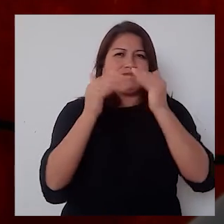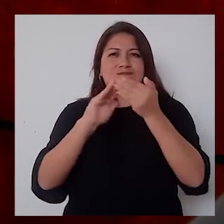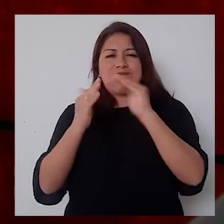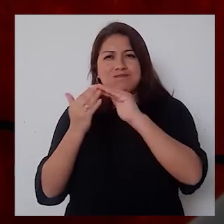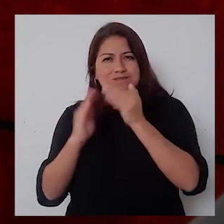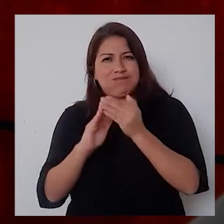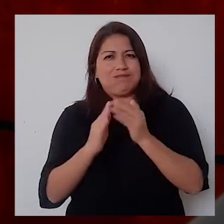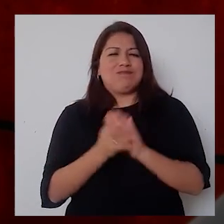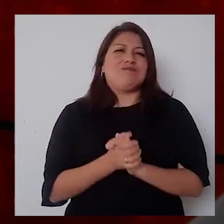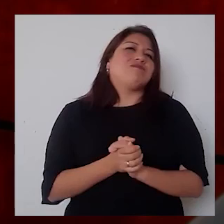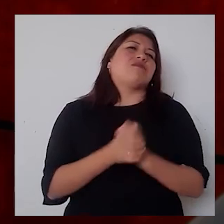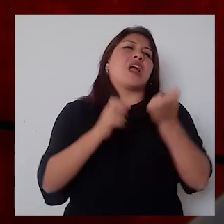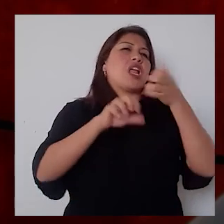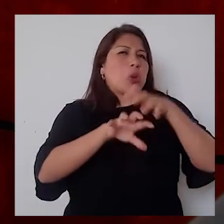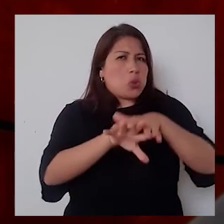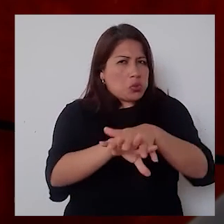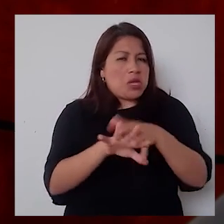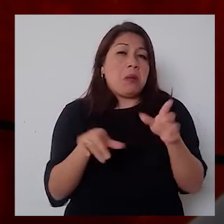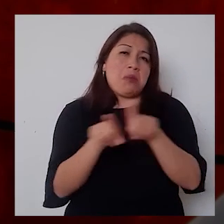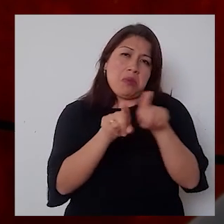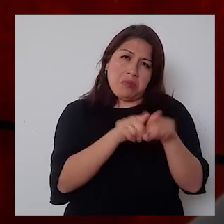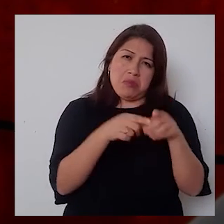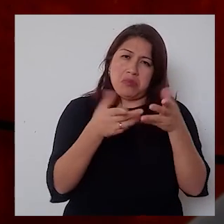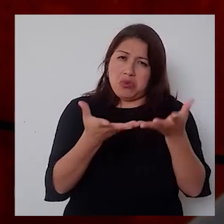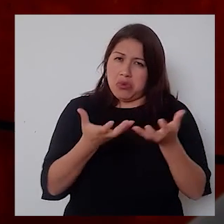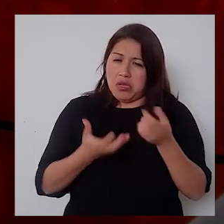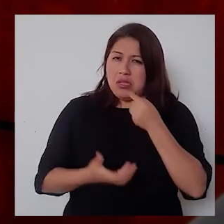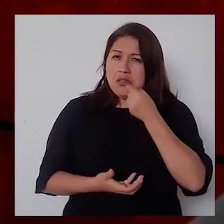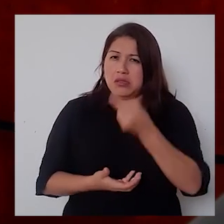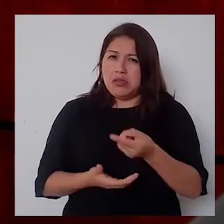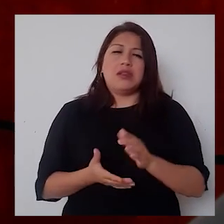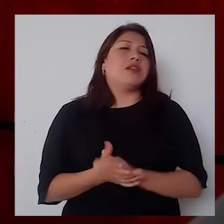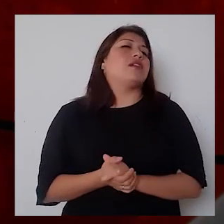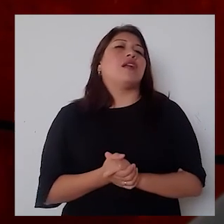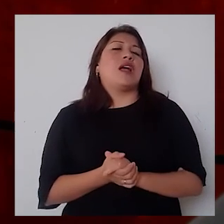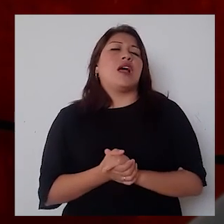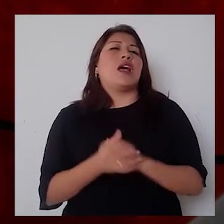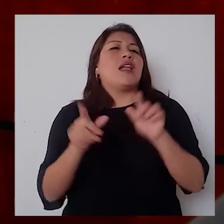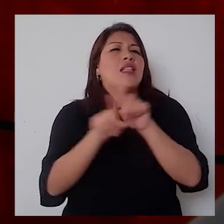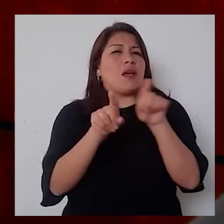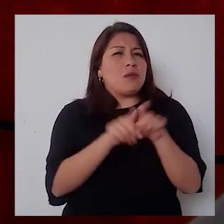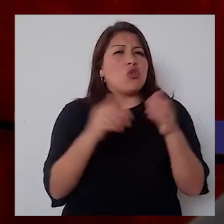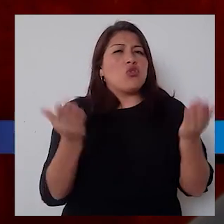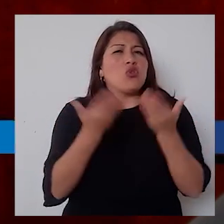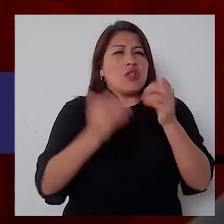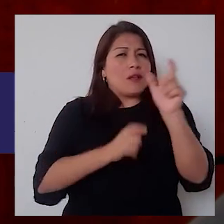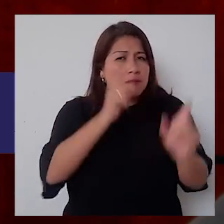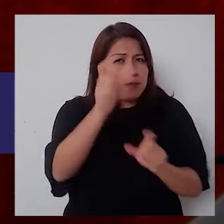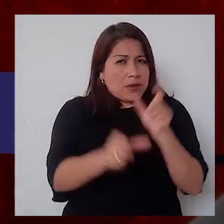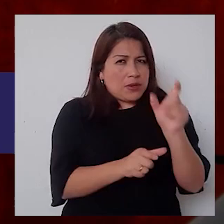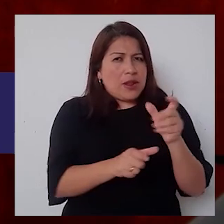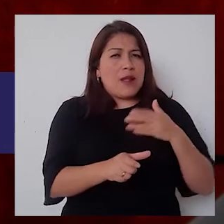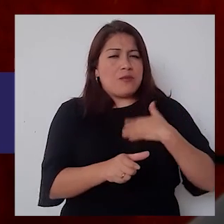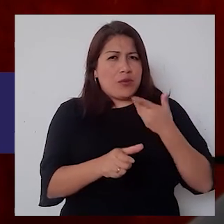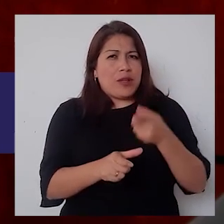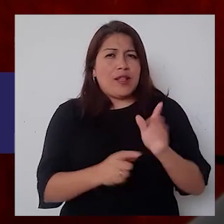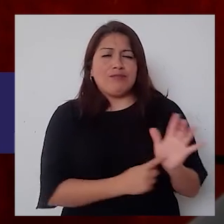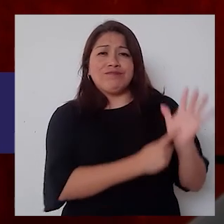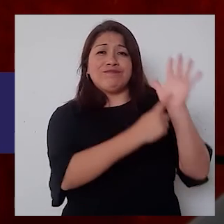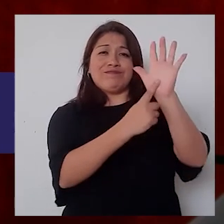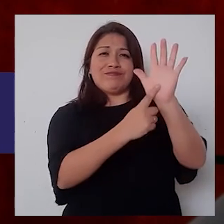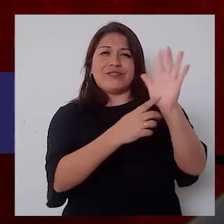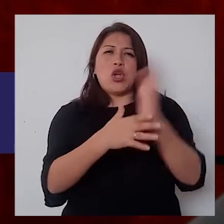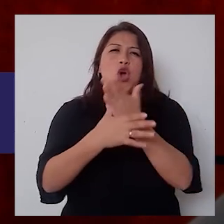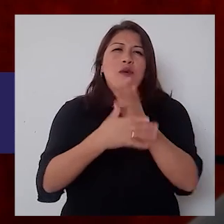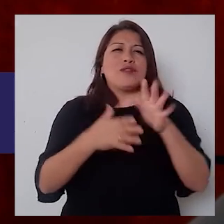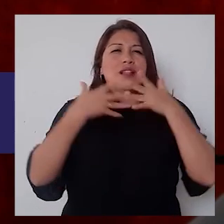una sociedad inclusiva, si lo quieren llamar de esa manera, donde las personas verdaderamente brillen y compartan su